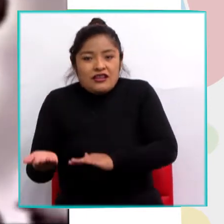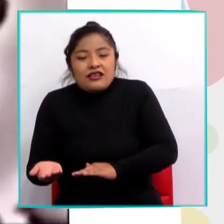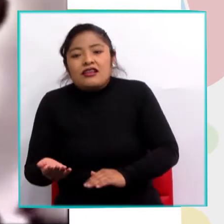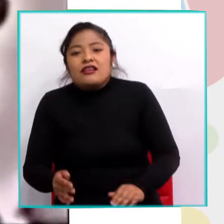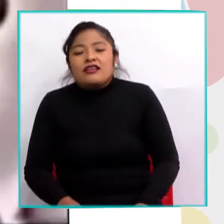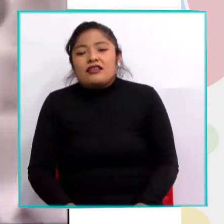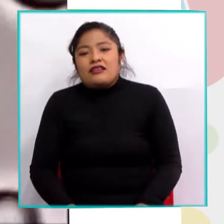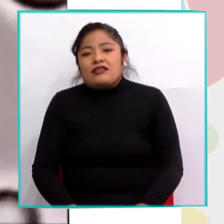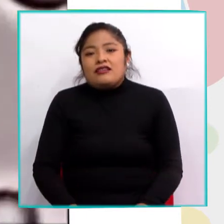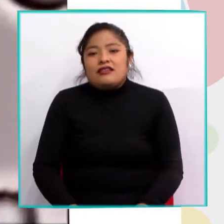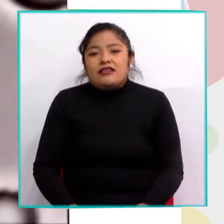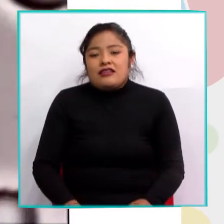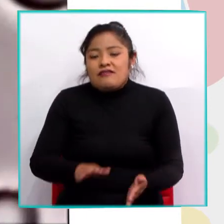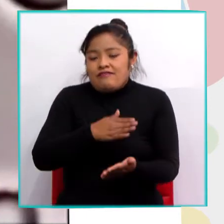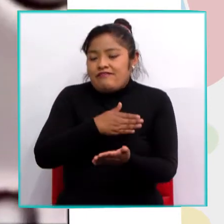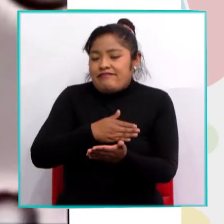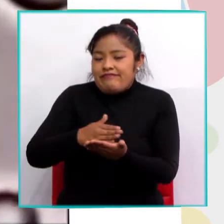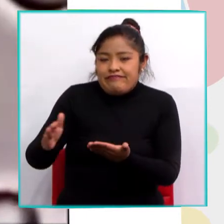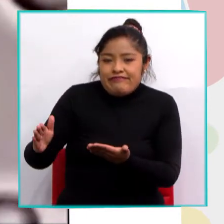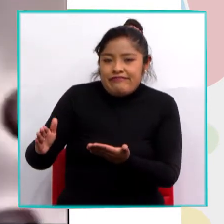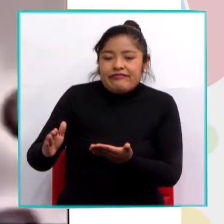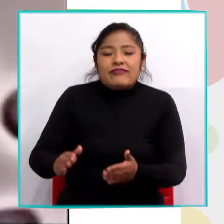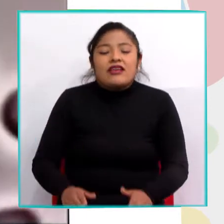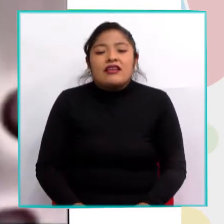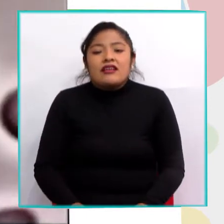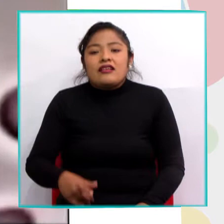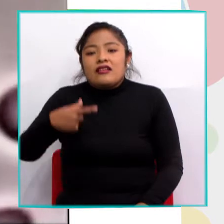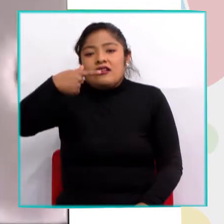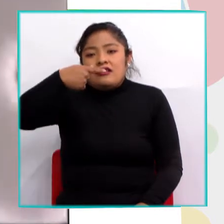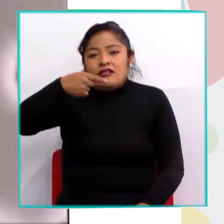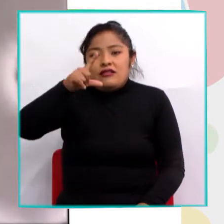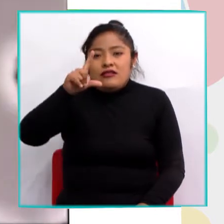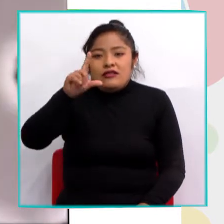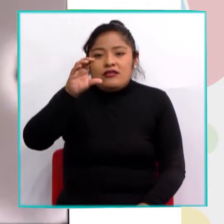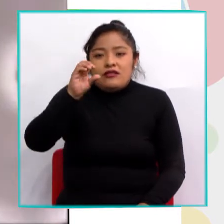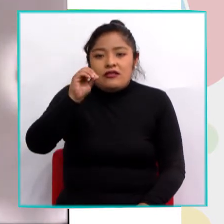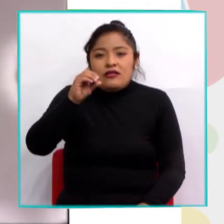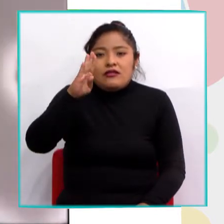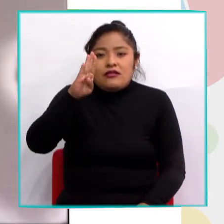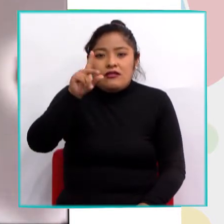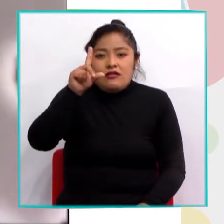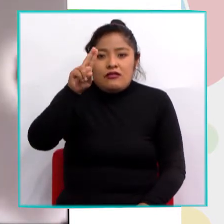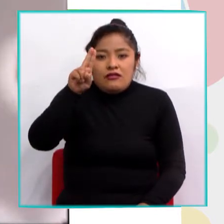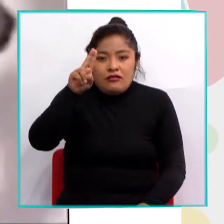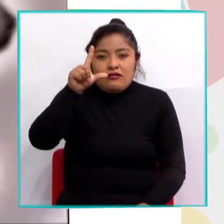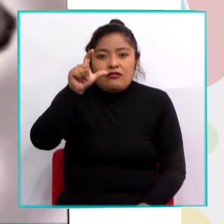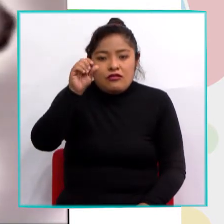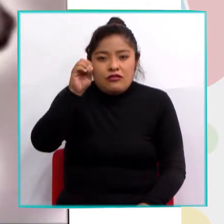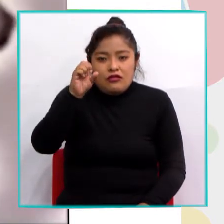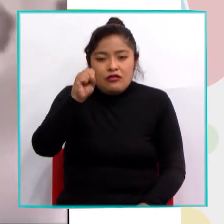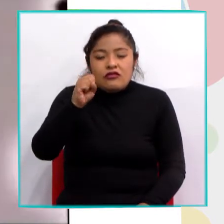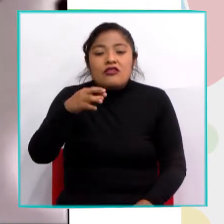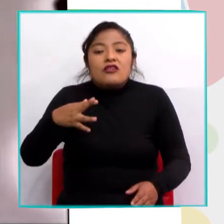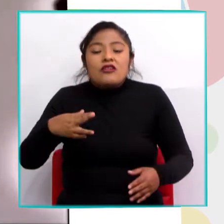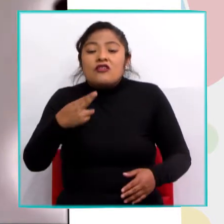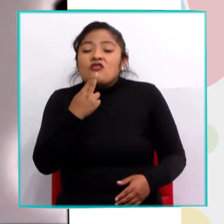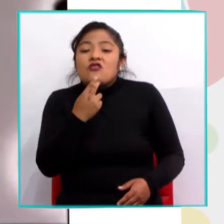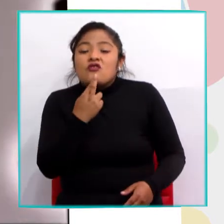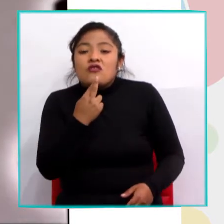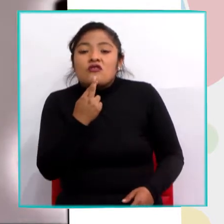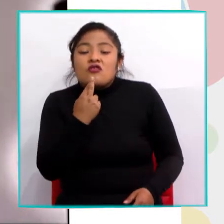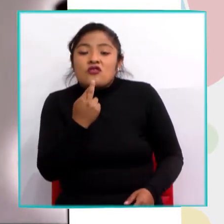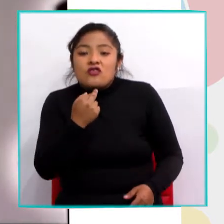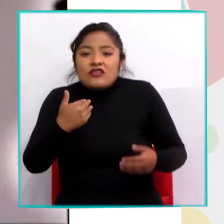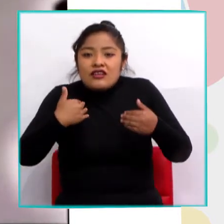que nos sirve. Los glóbulos rojos van a tener una vida de 120